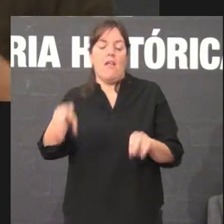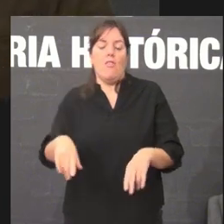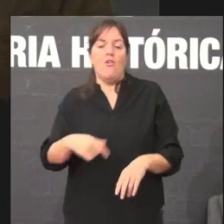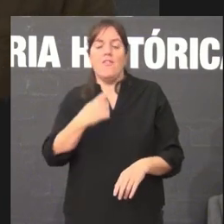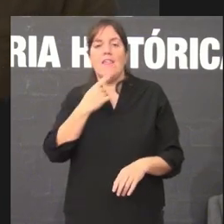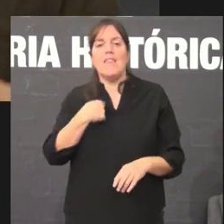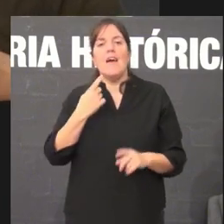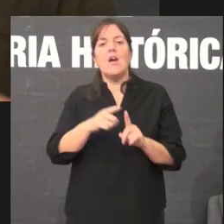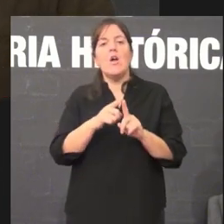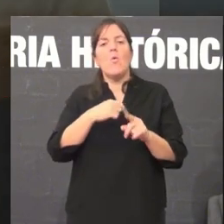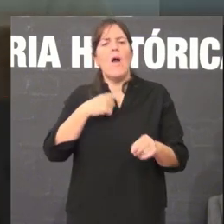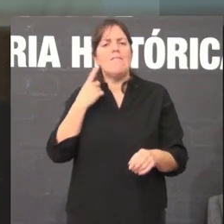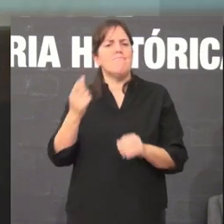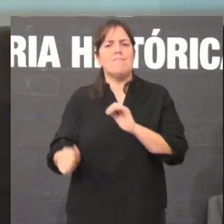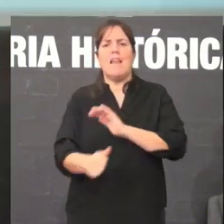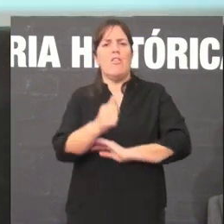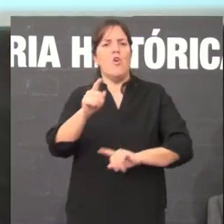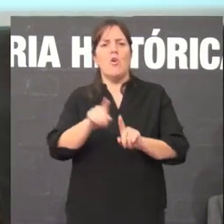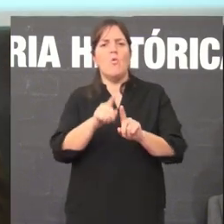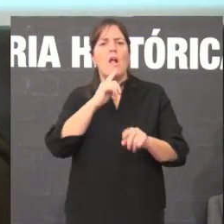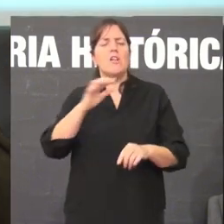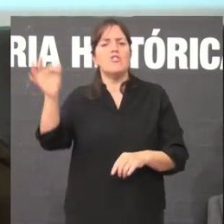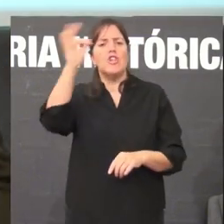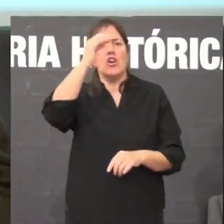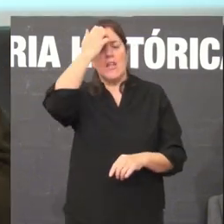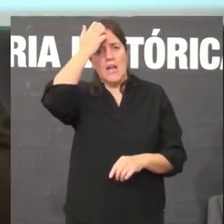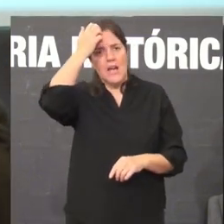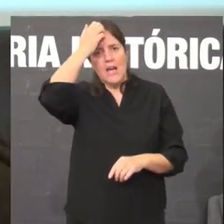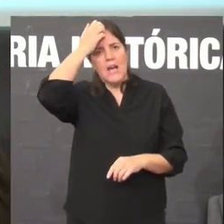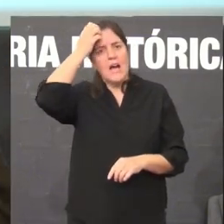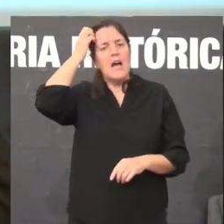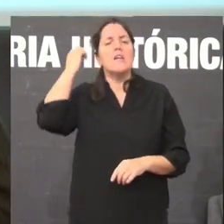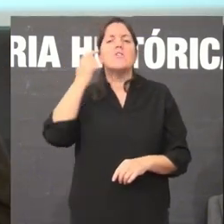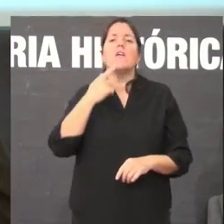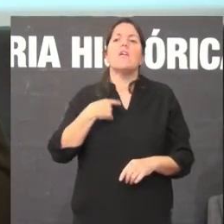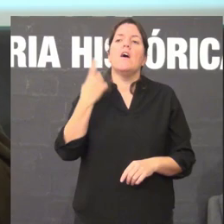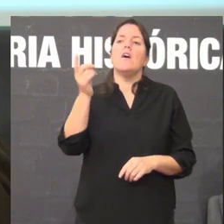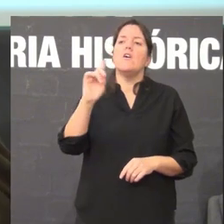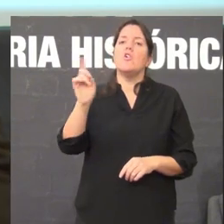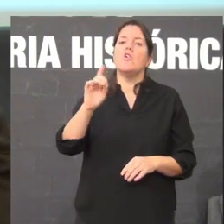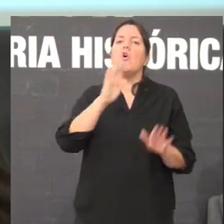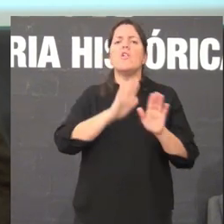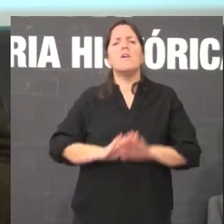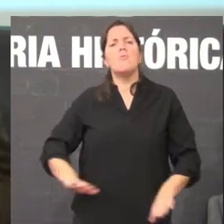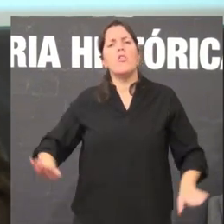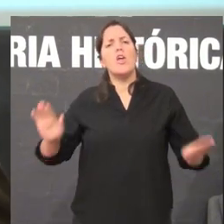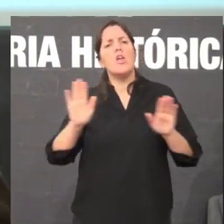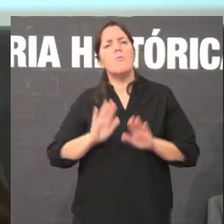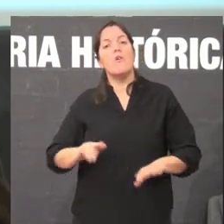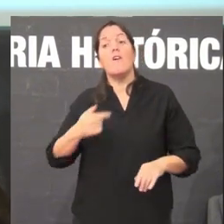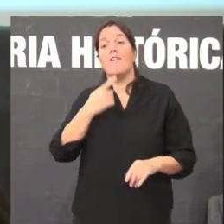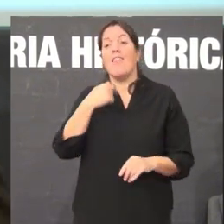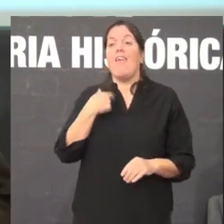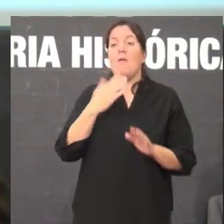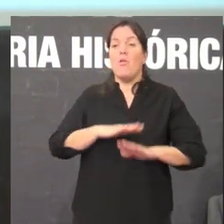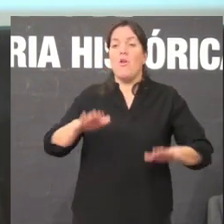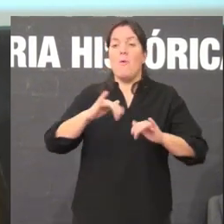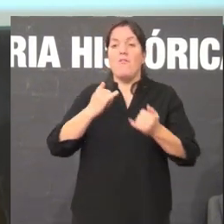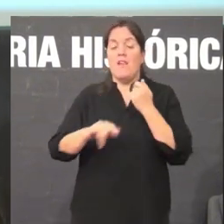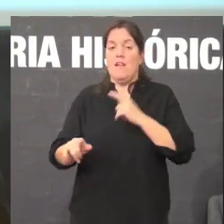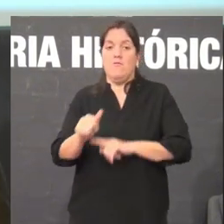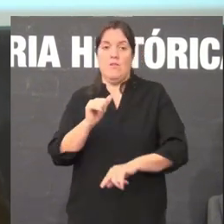traizoaronnos coa teoría do Amodiño dizianos ai, non, non Amodiño pouco a pouco imos ir imos ir imos ir aonde?